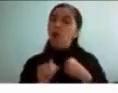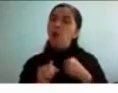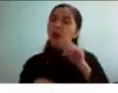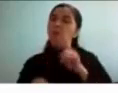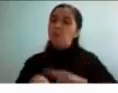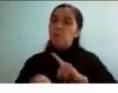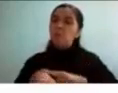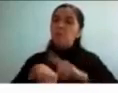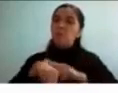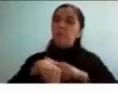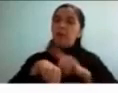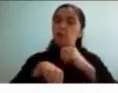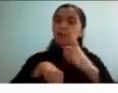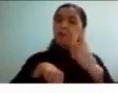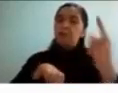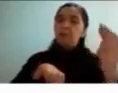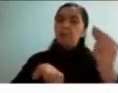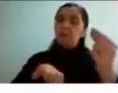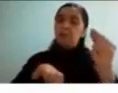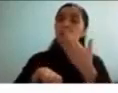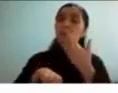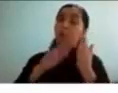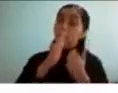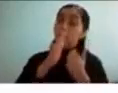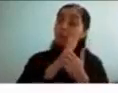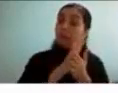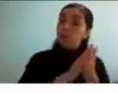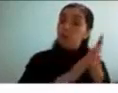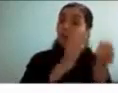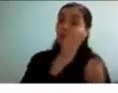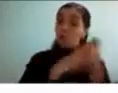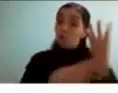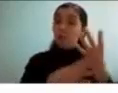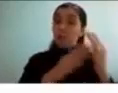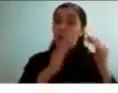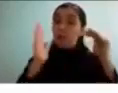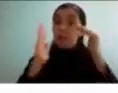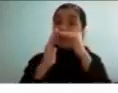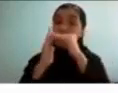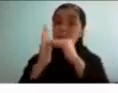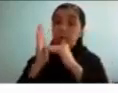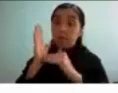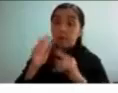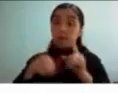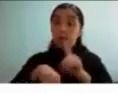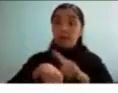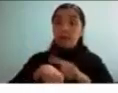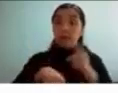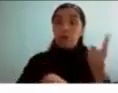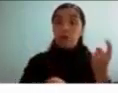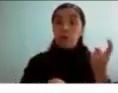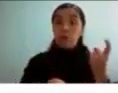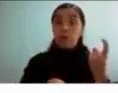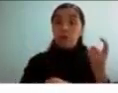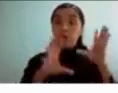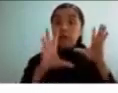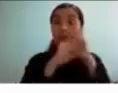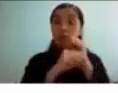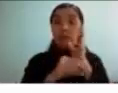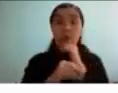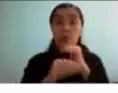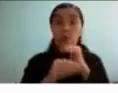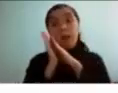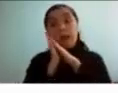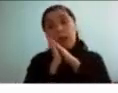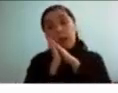y cuando estaba yendo en camino al nuevo departamento eran las 11 de la noche y no había llegado a la cama dije que